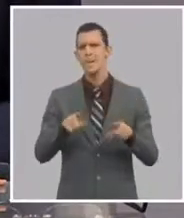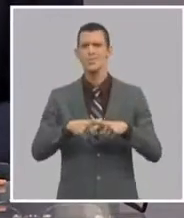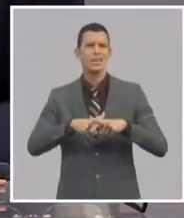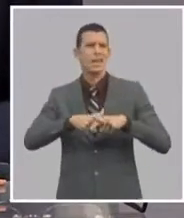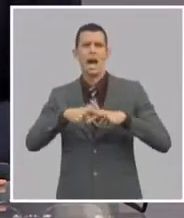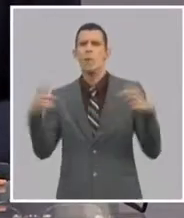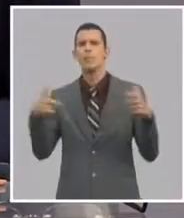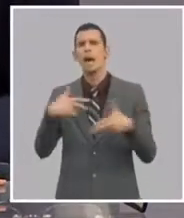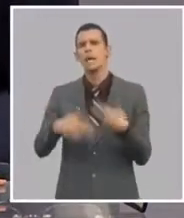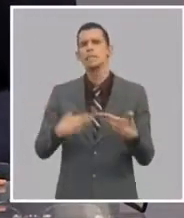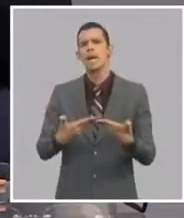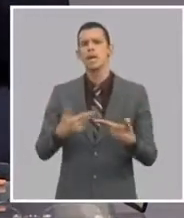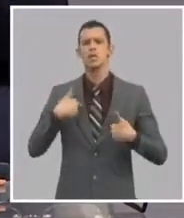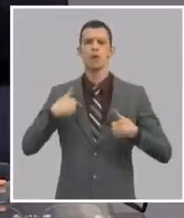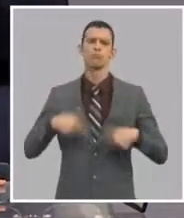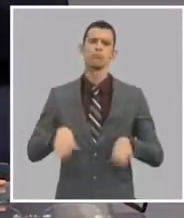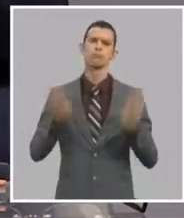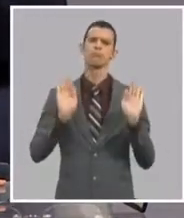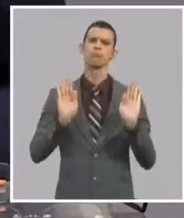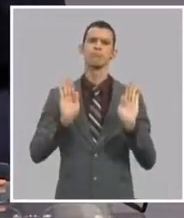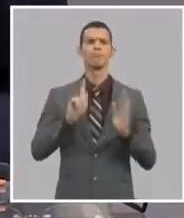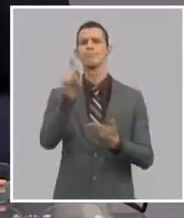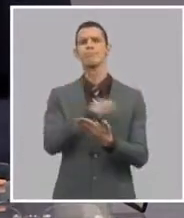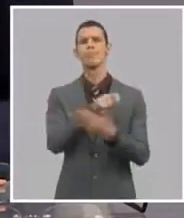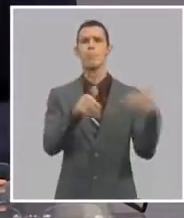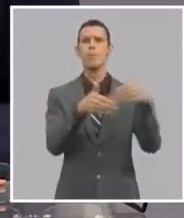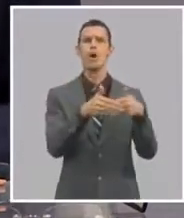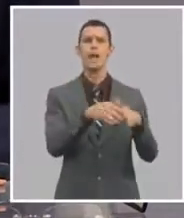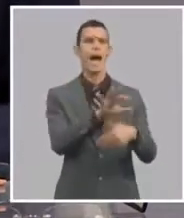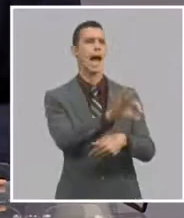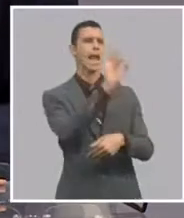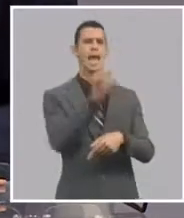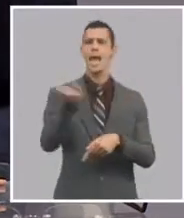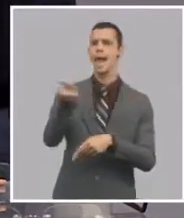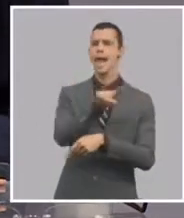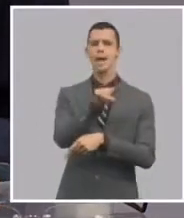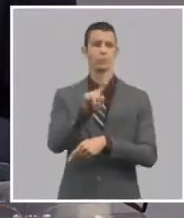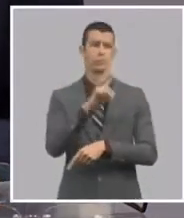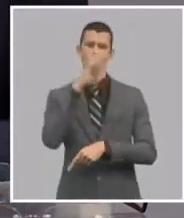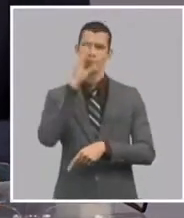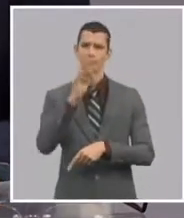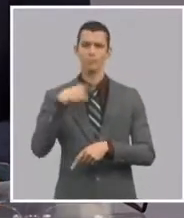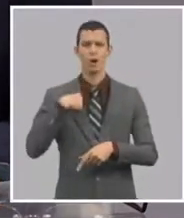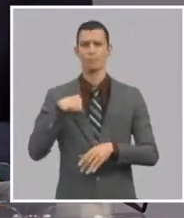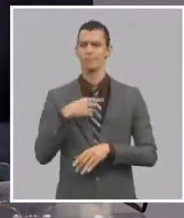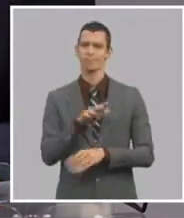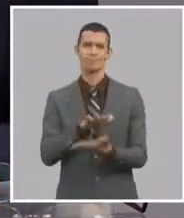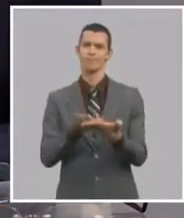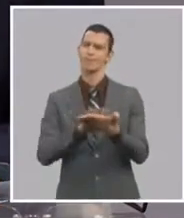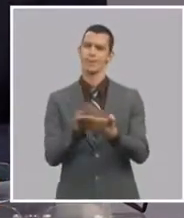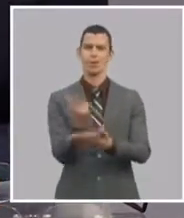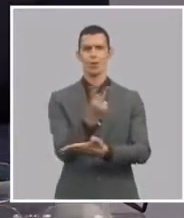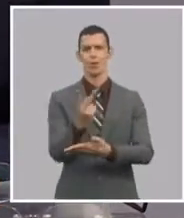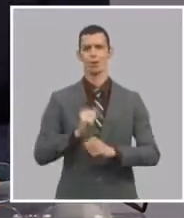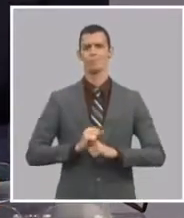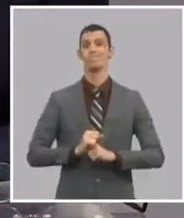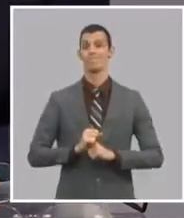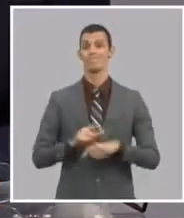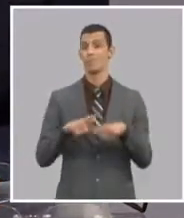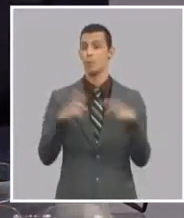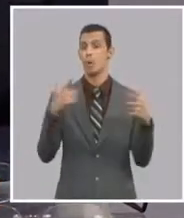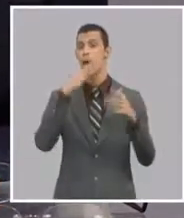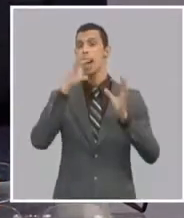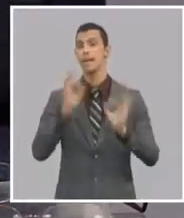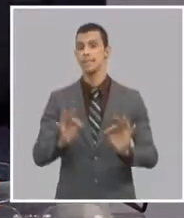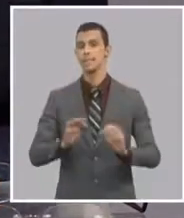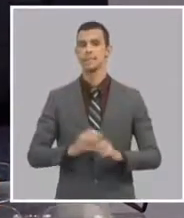Número dos, hoy puede cambiar eso. Pero ¿por qué es importante esto de la abstención? Porque si de los... Primero, hay que